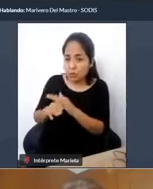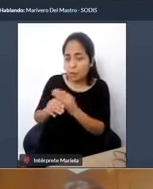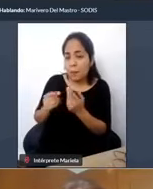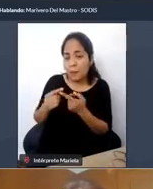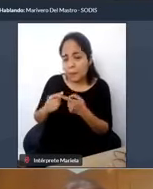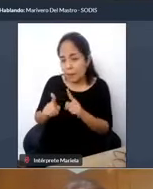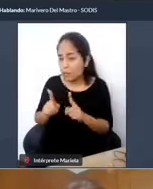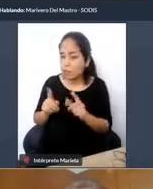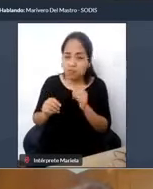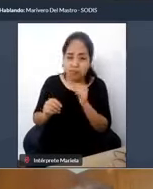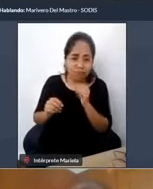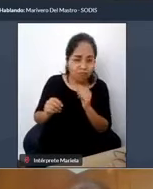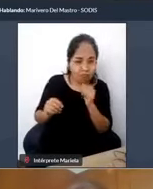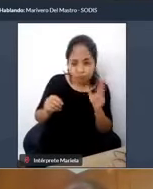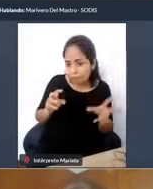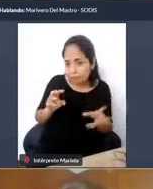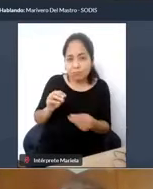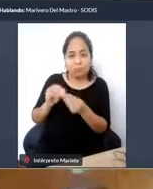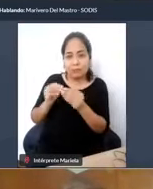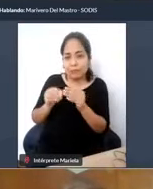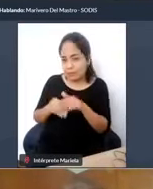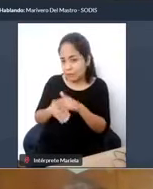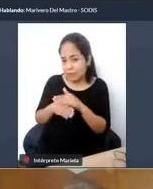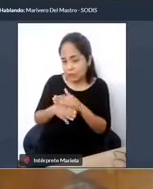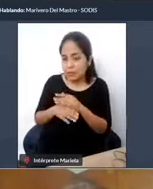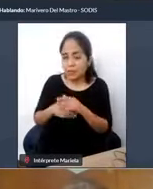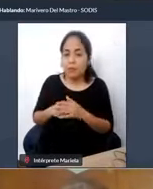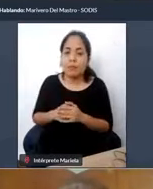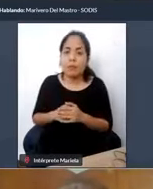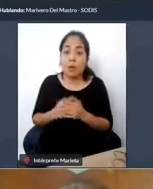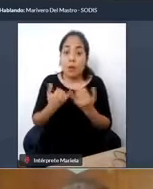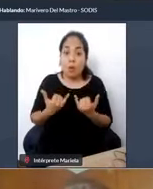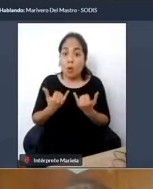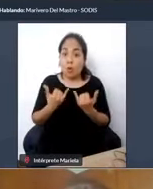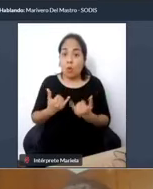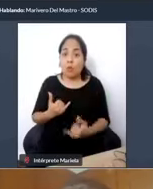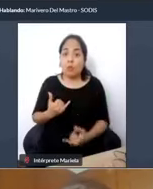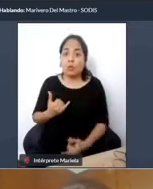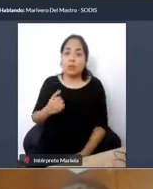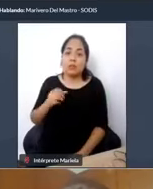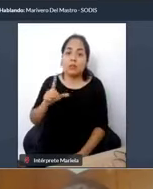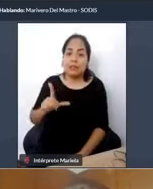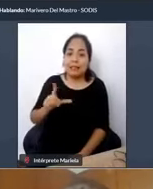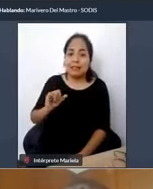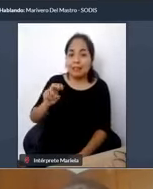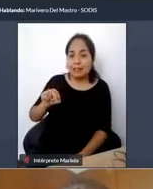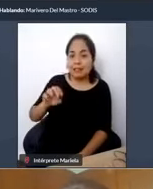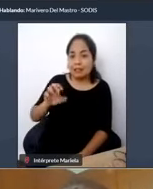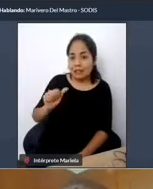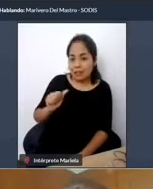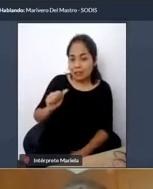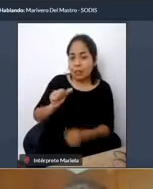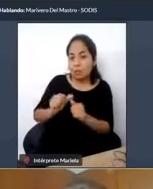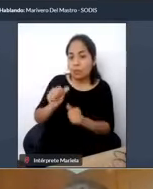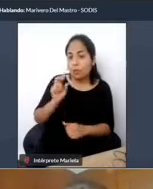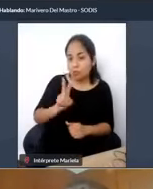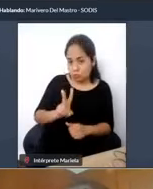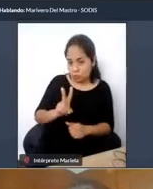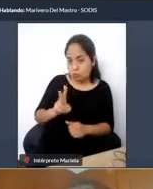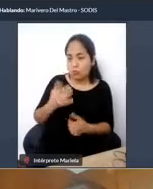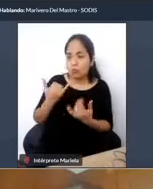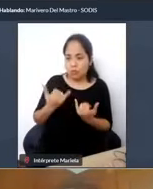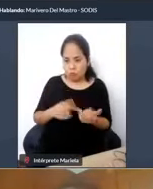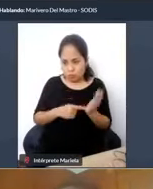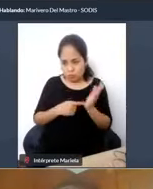completamente. Y bueno, actualmente tenemos el proyecto de la línea 2 del Metro, que también pasaré a desarrollar más